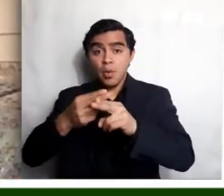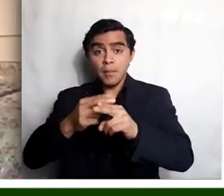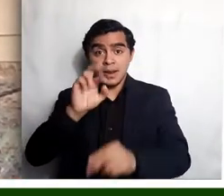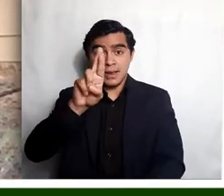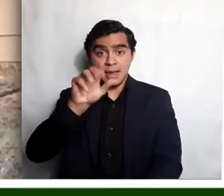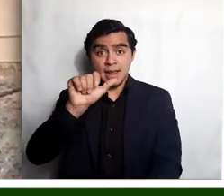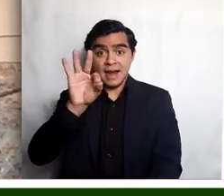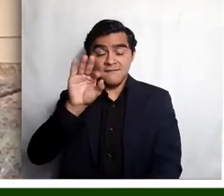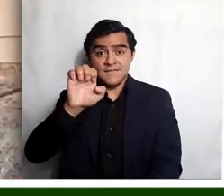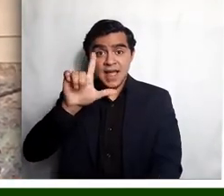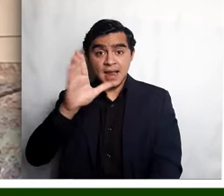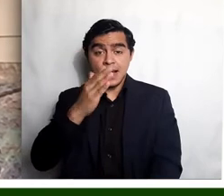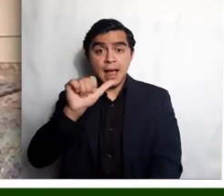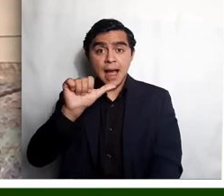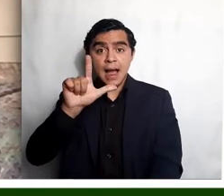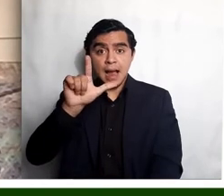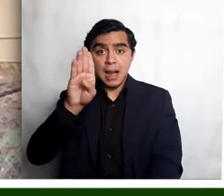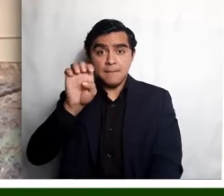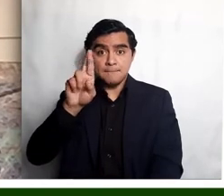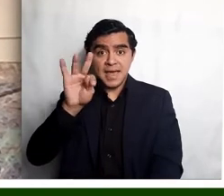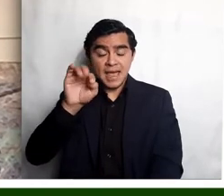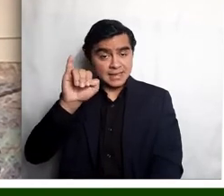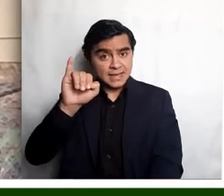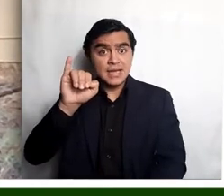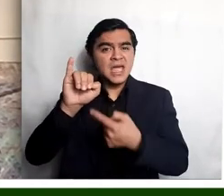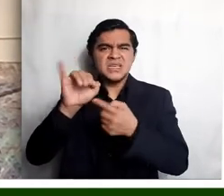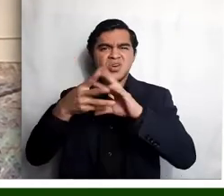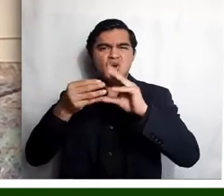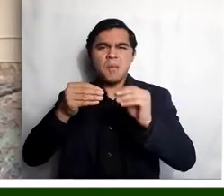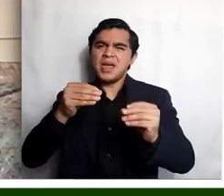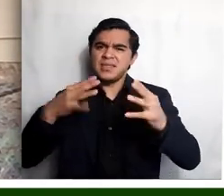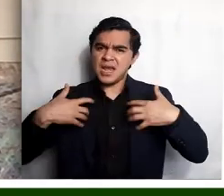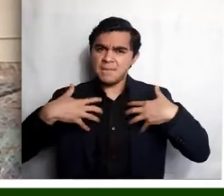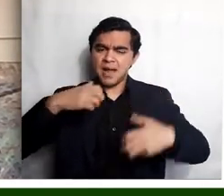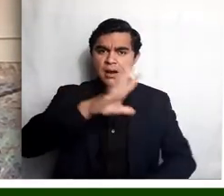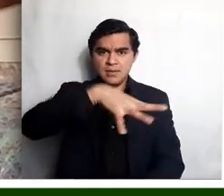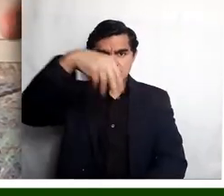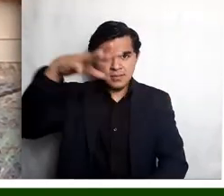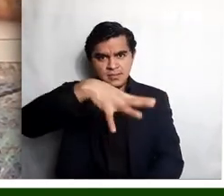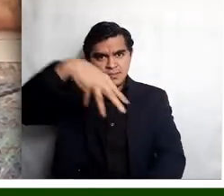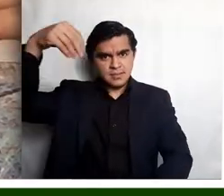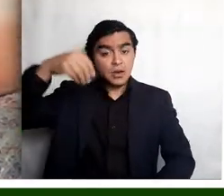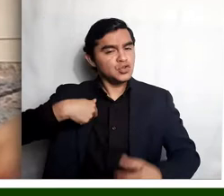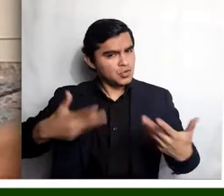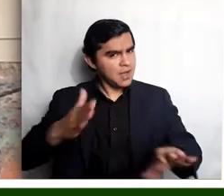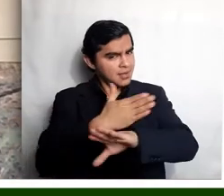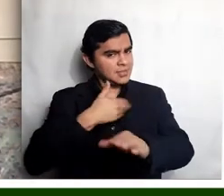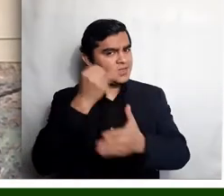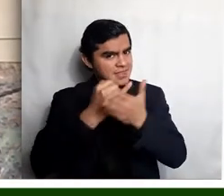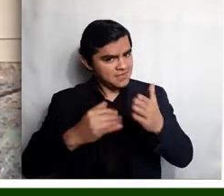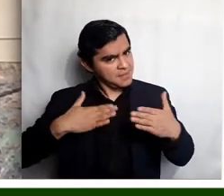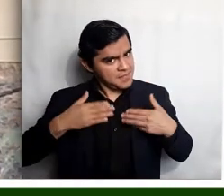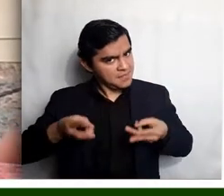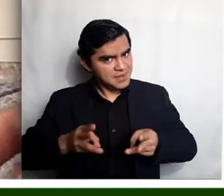Y habla de un calamar. Yo ya dibujé el calamar, porque es muy difícil dibujarlo y lo hice a mi manera, pero ustedes lo